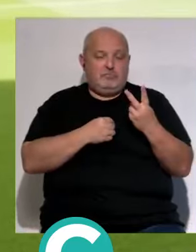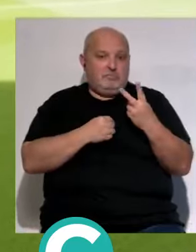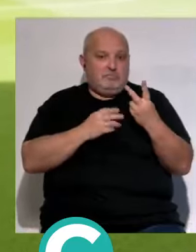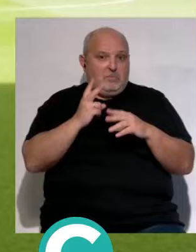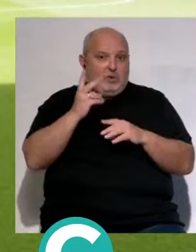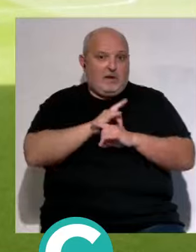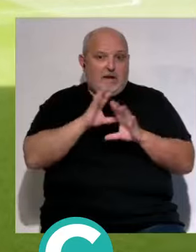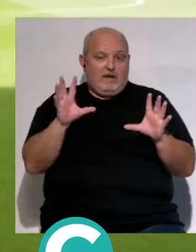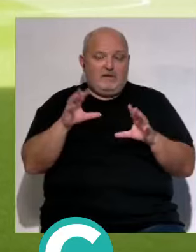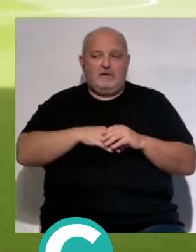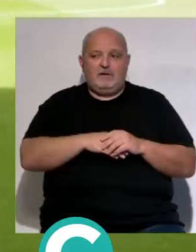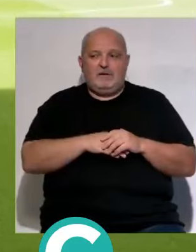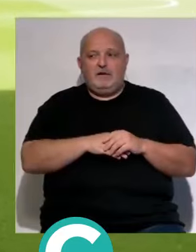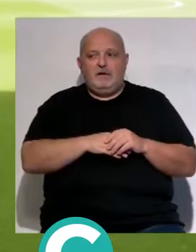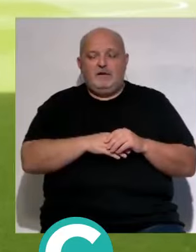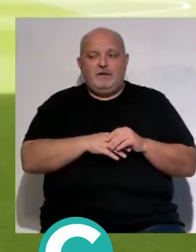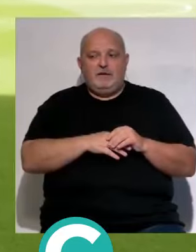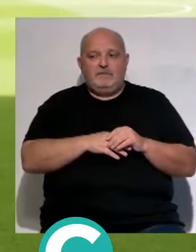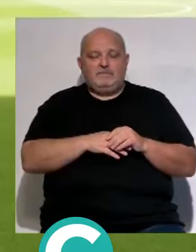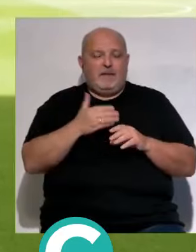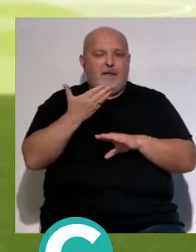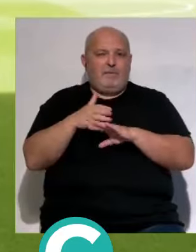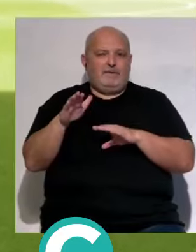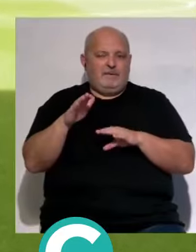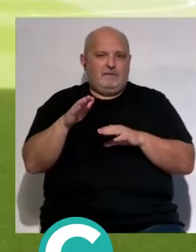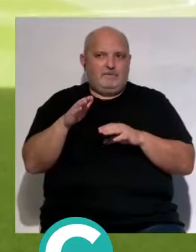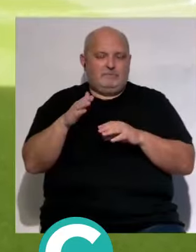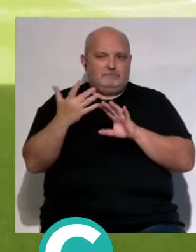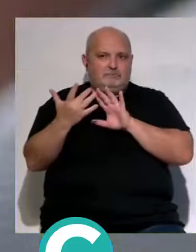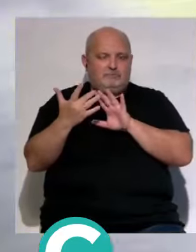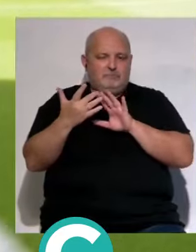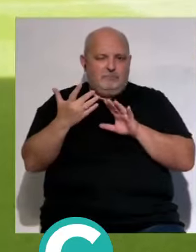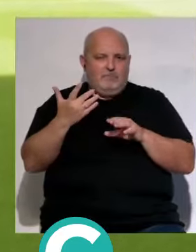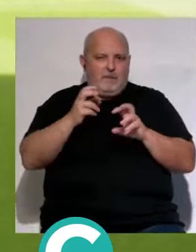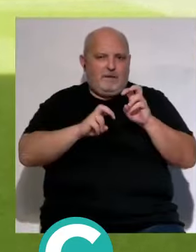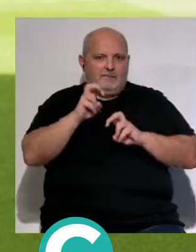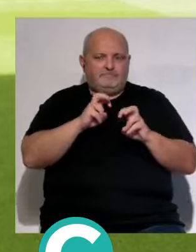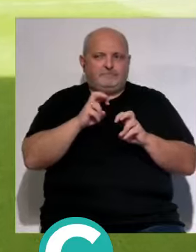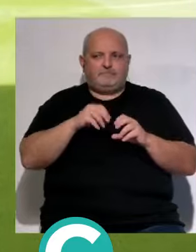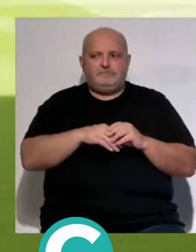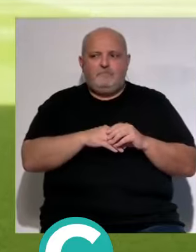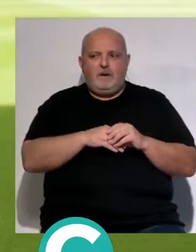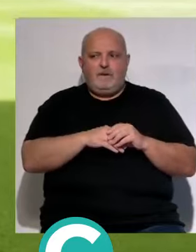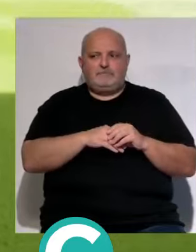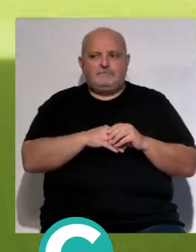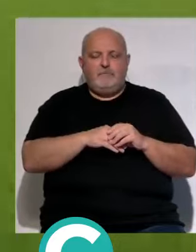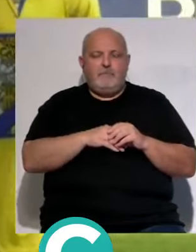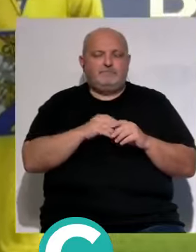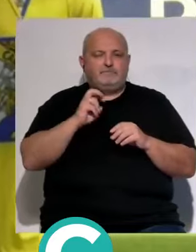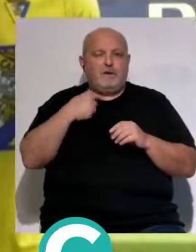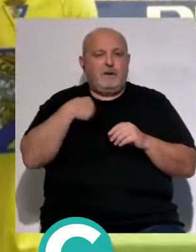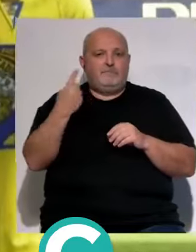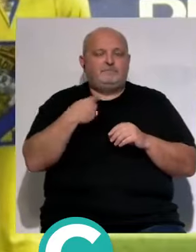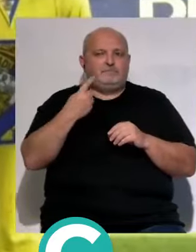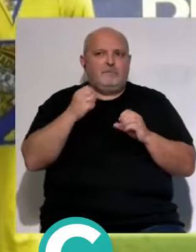dos claros Cris unos pocos aparte de los manos manos la cosa es que habría que abrir la portería es que nosotros